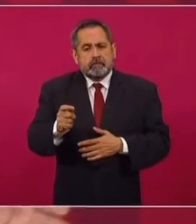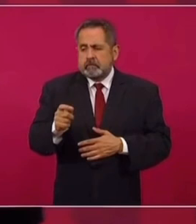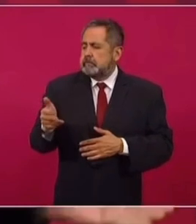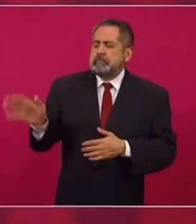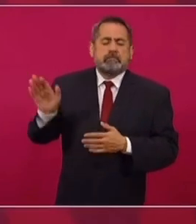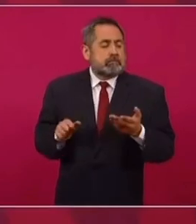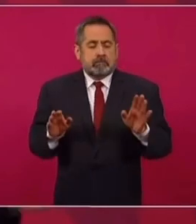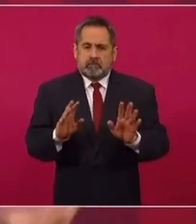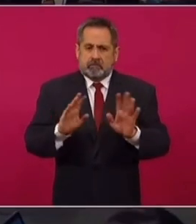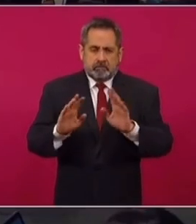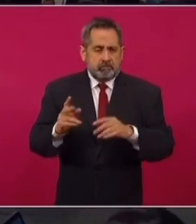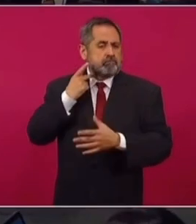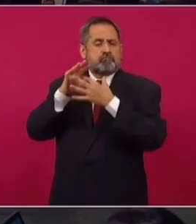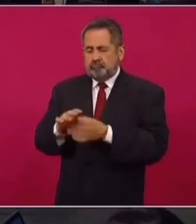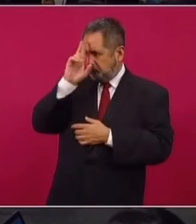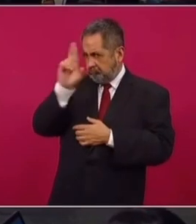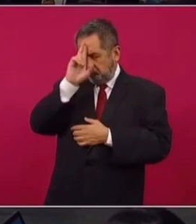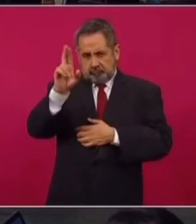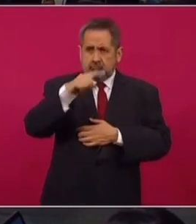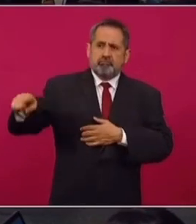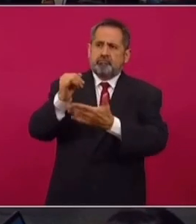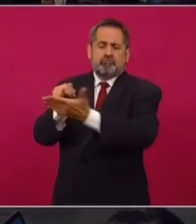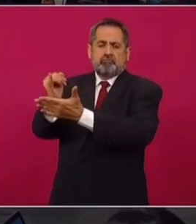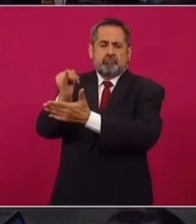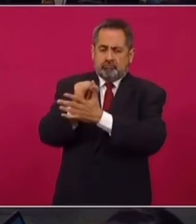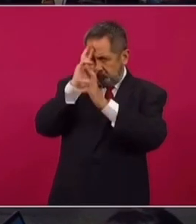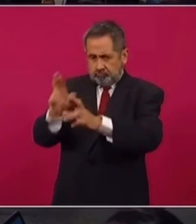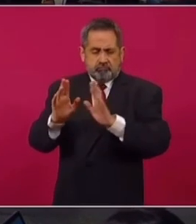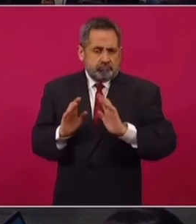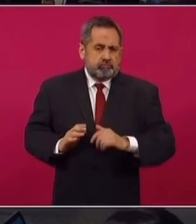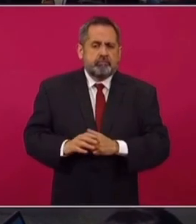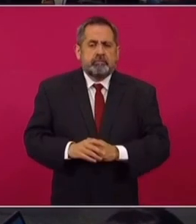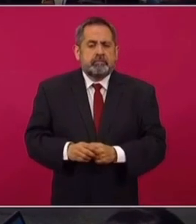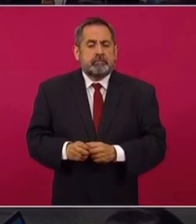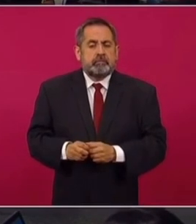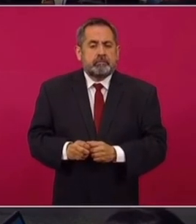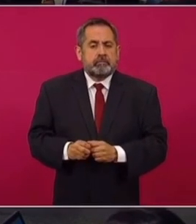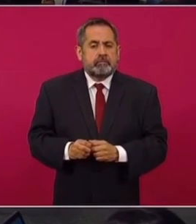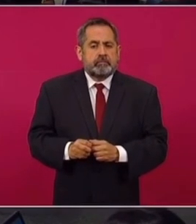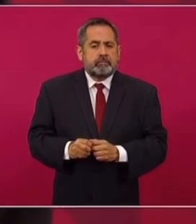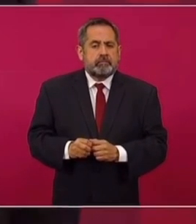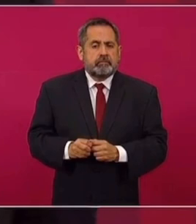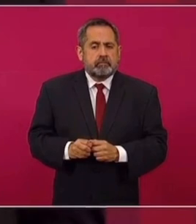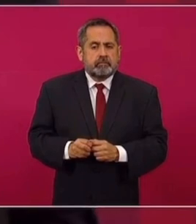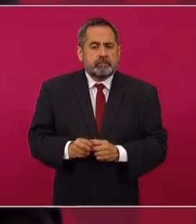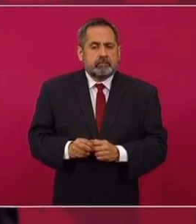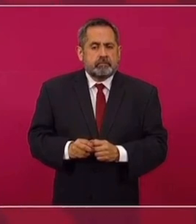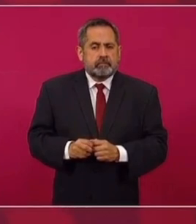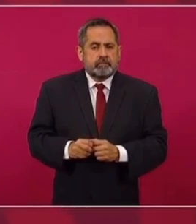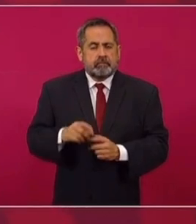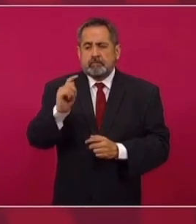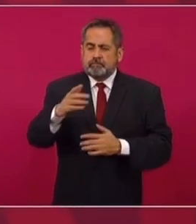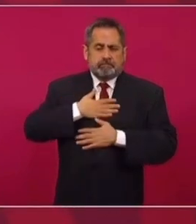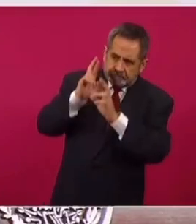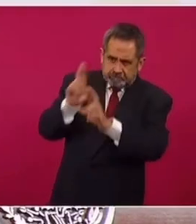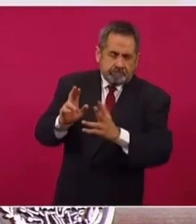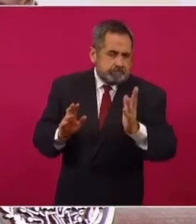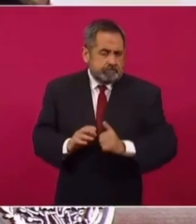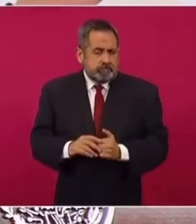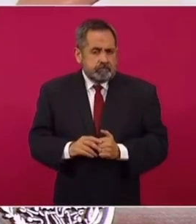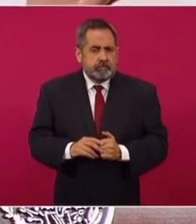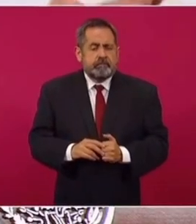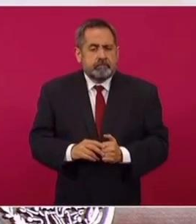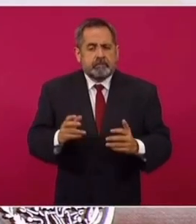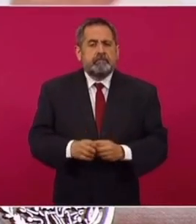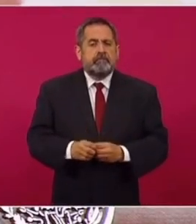hacer a un lado nuestra política de autodeterminación de los pueblos y de independencia. O sea,